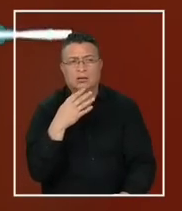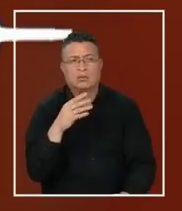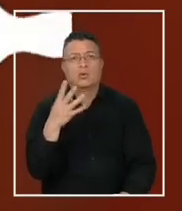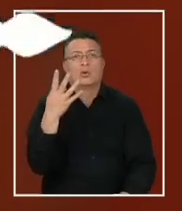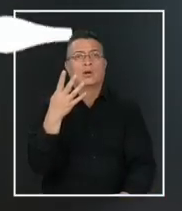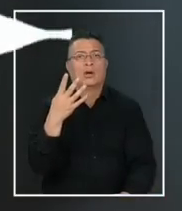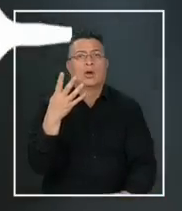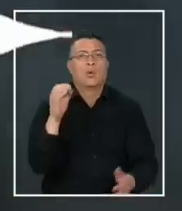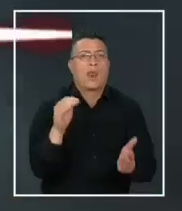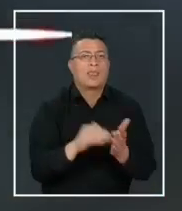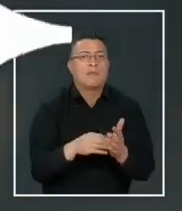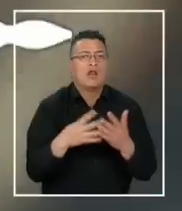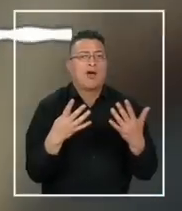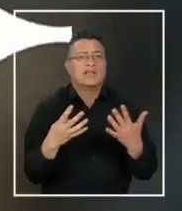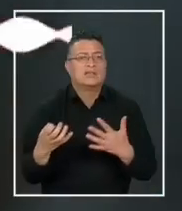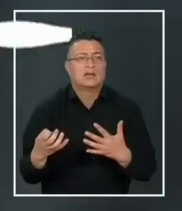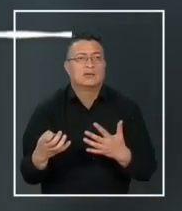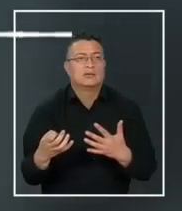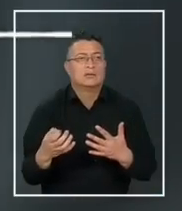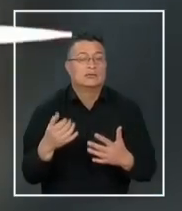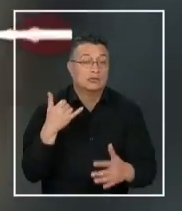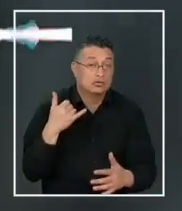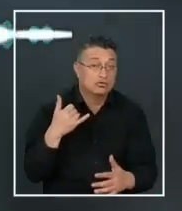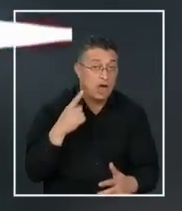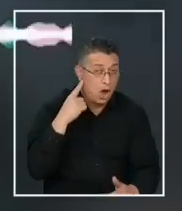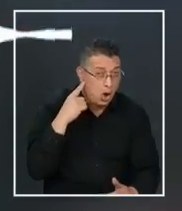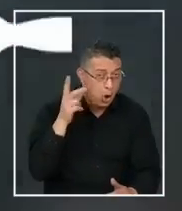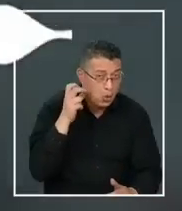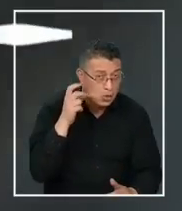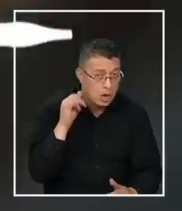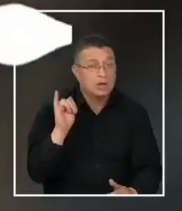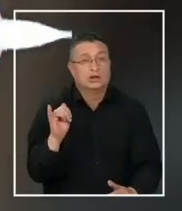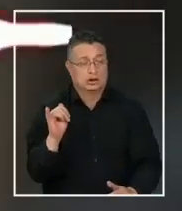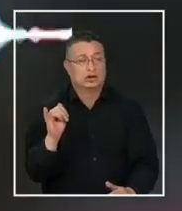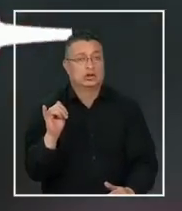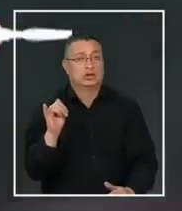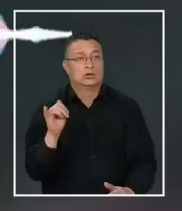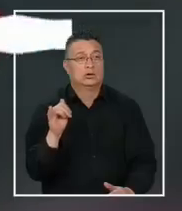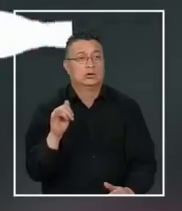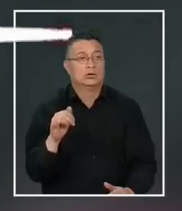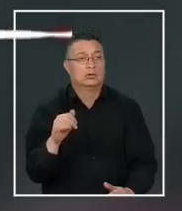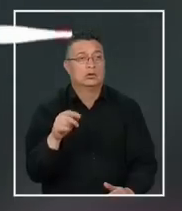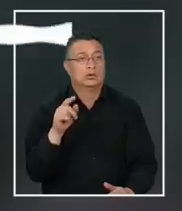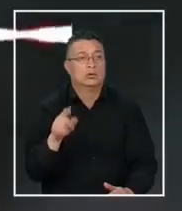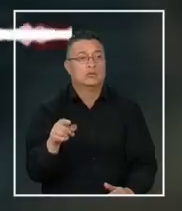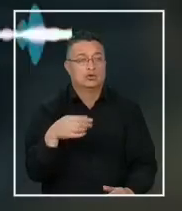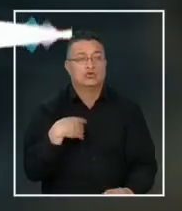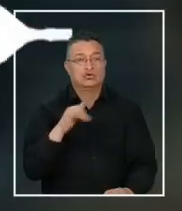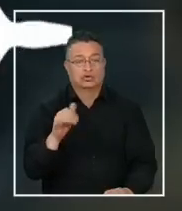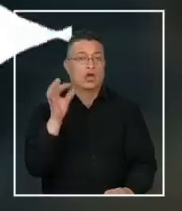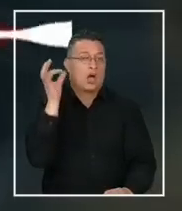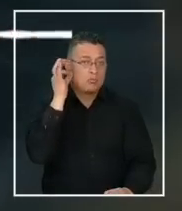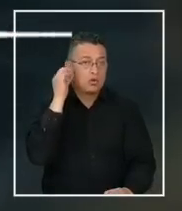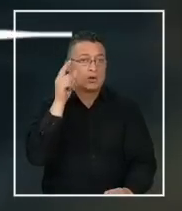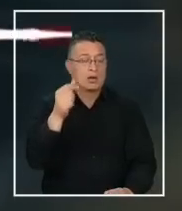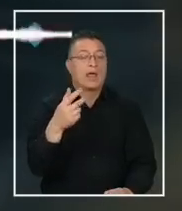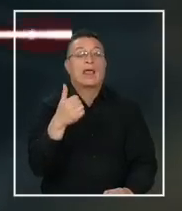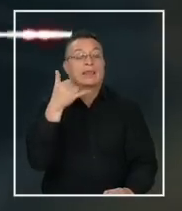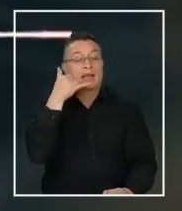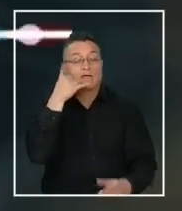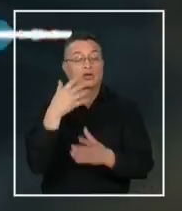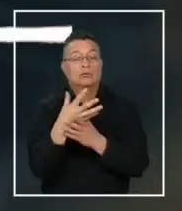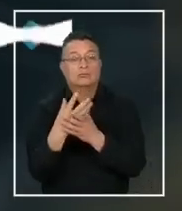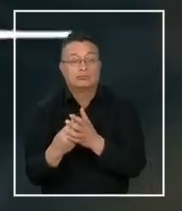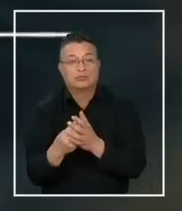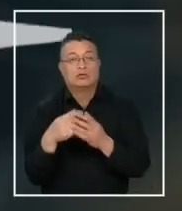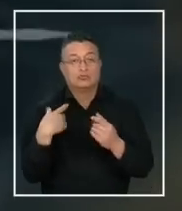40.900. ¿Aló? ¿Me escuchas? Sí. Que la garfa ahora calice de ser la mujer que se descargó el teléfono y que la agende